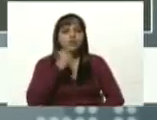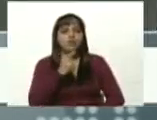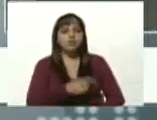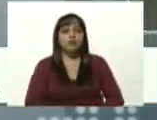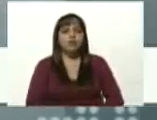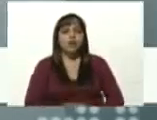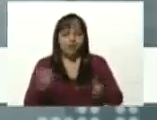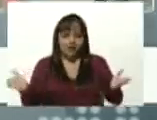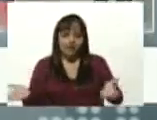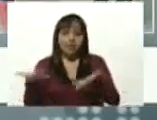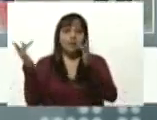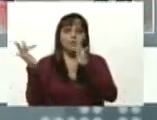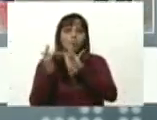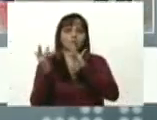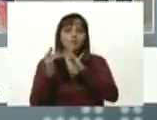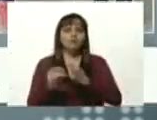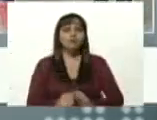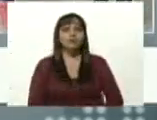Adelante, compañera.